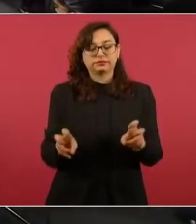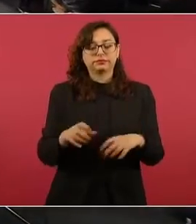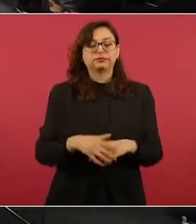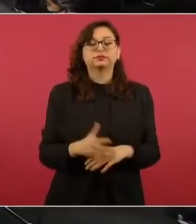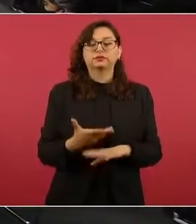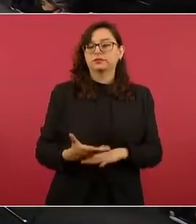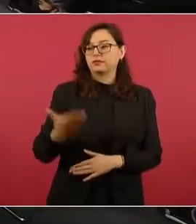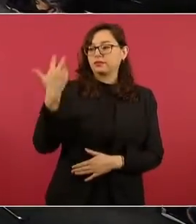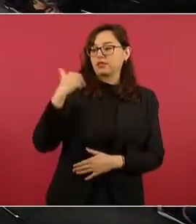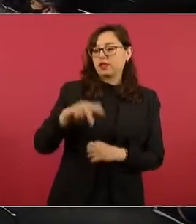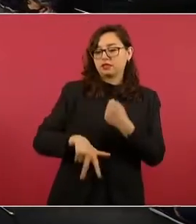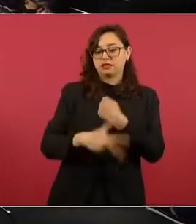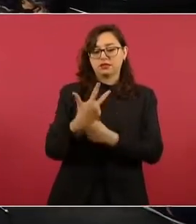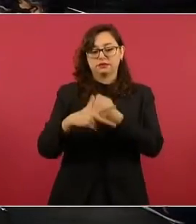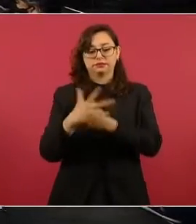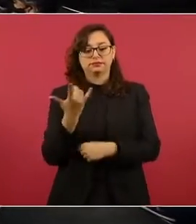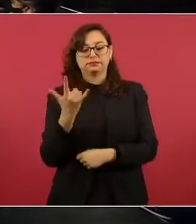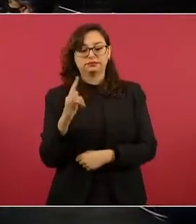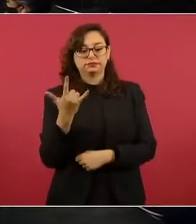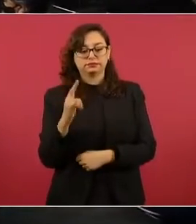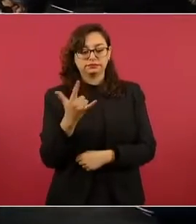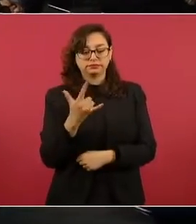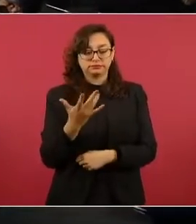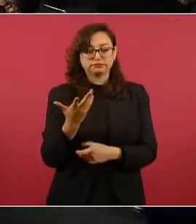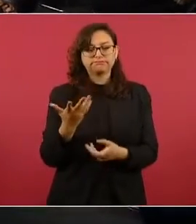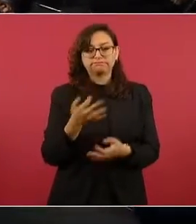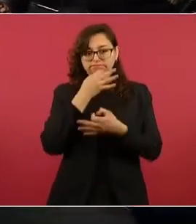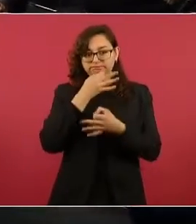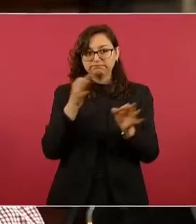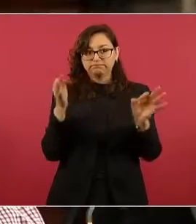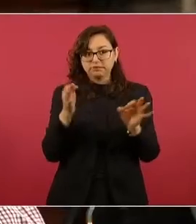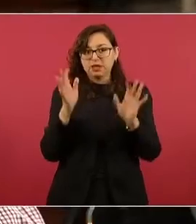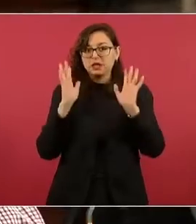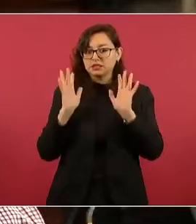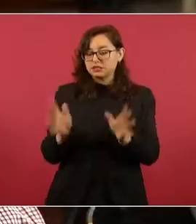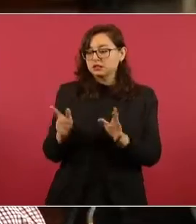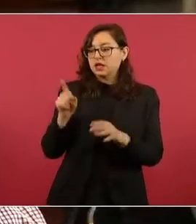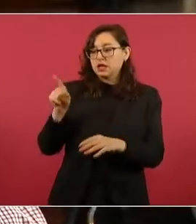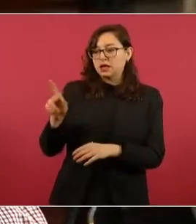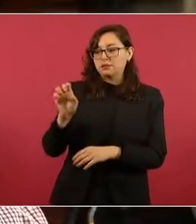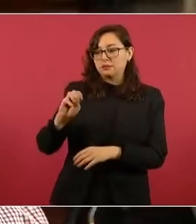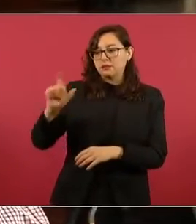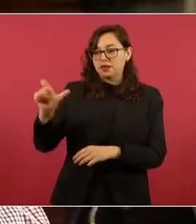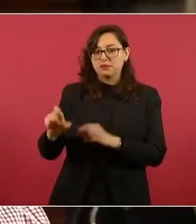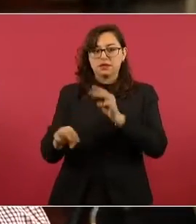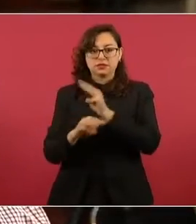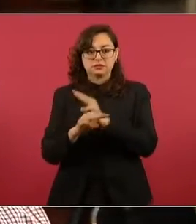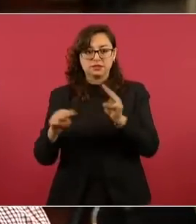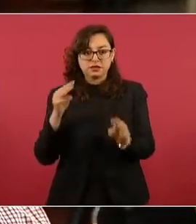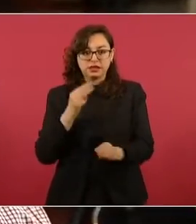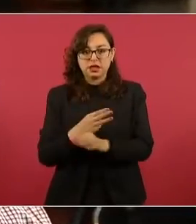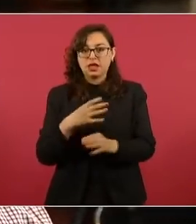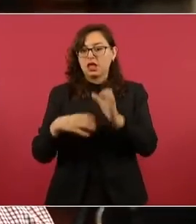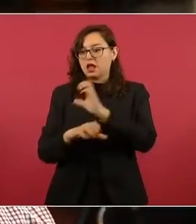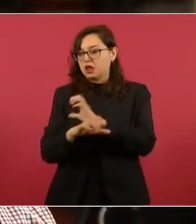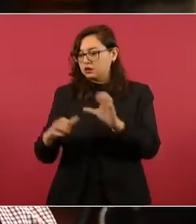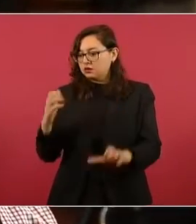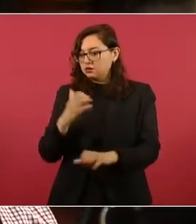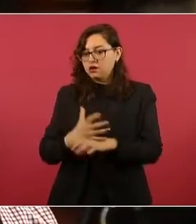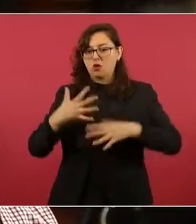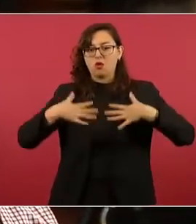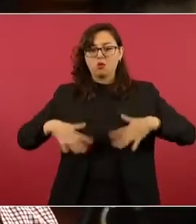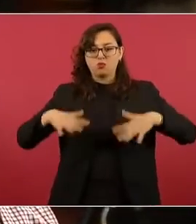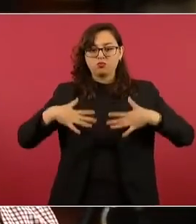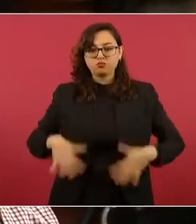los equipos que requieren los trabajadores de Pemex y además se iban a liberar las plazas. Estos equipos, bueno, pues como ya se sabe, son